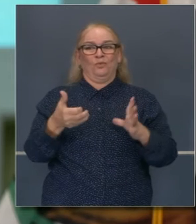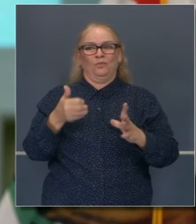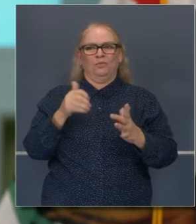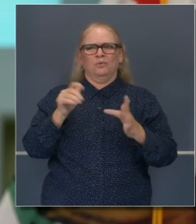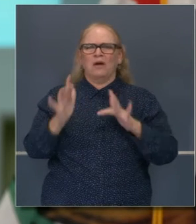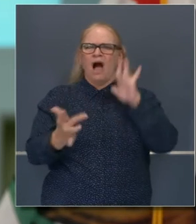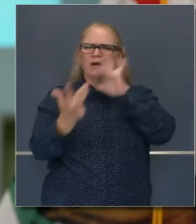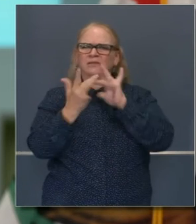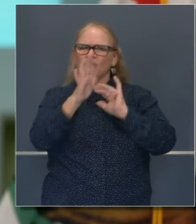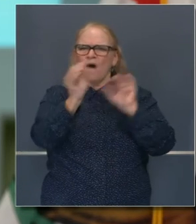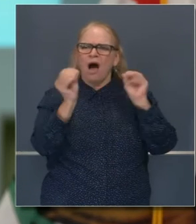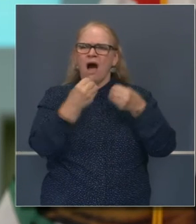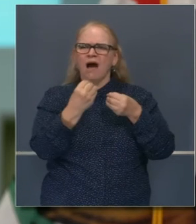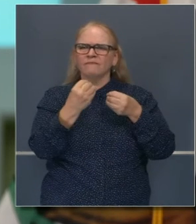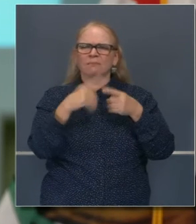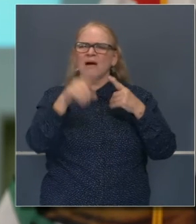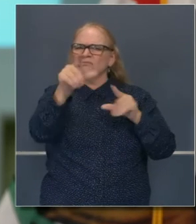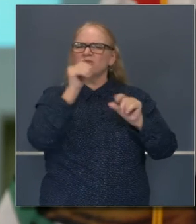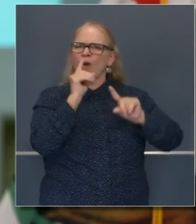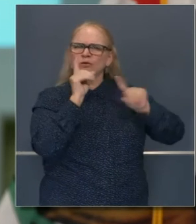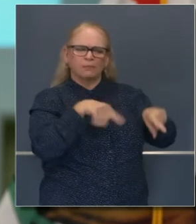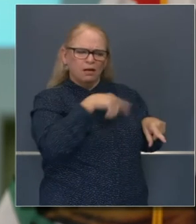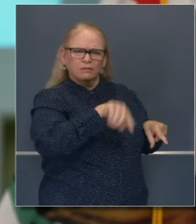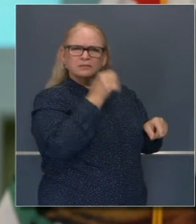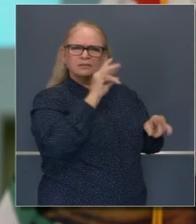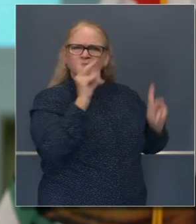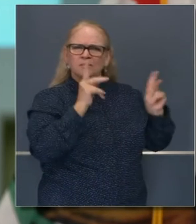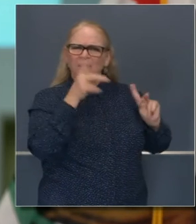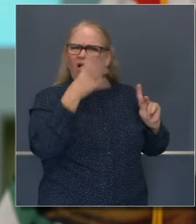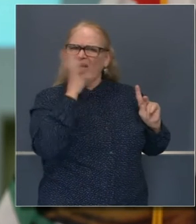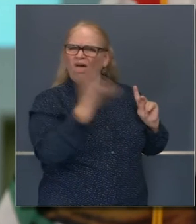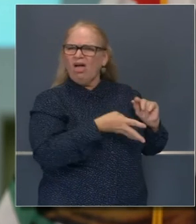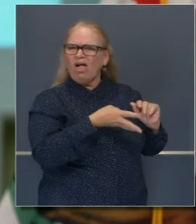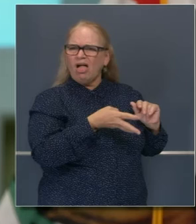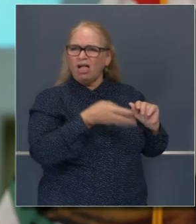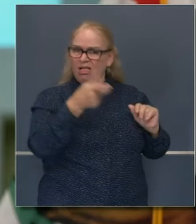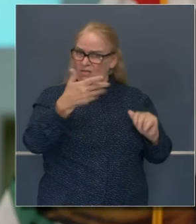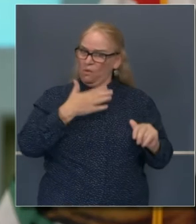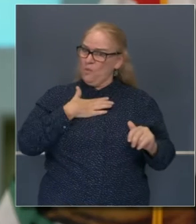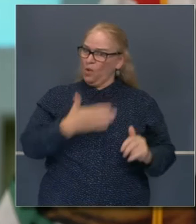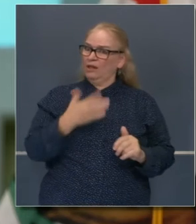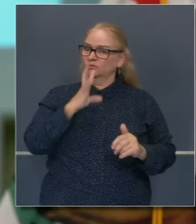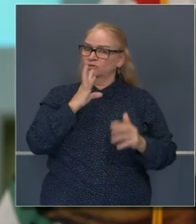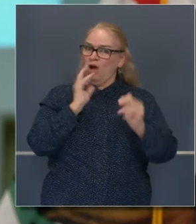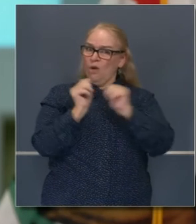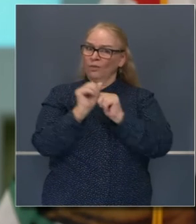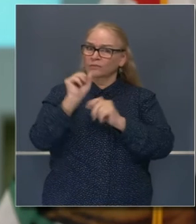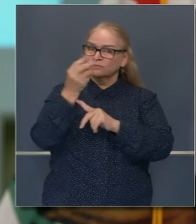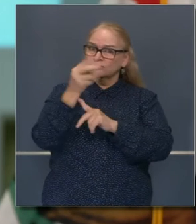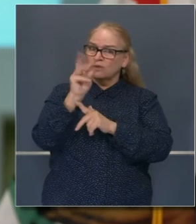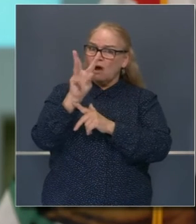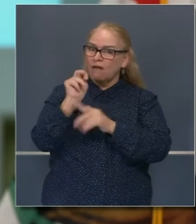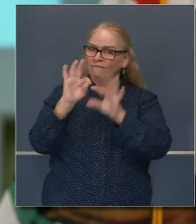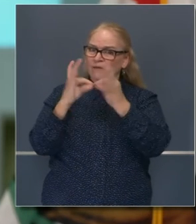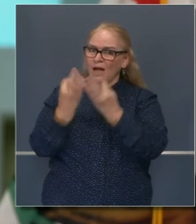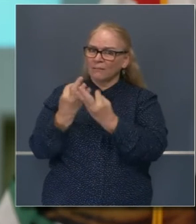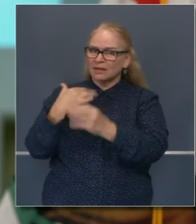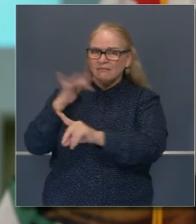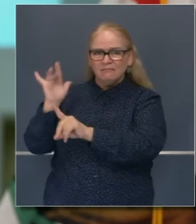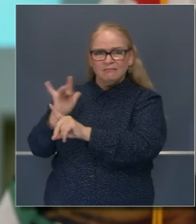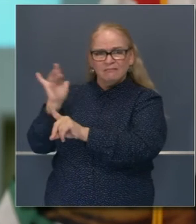que se han puesto en contacto con su oficina. ¿Está usted dispuesto a hablar con la familia de Sean Monterroso?